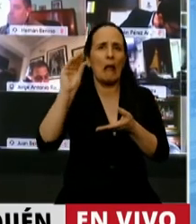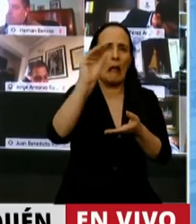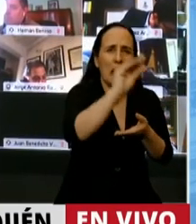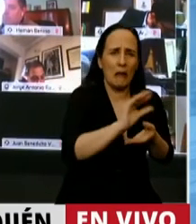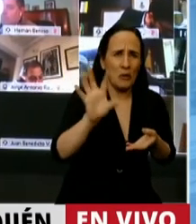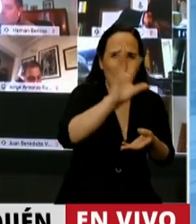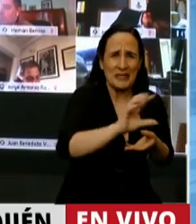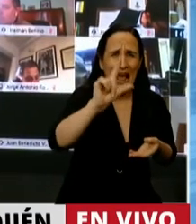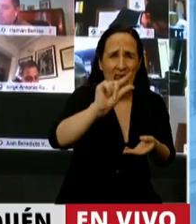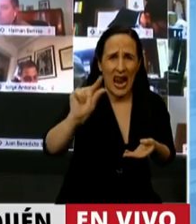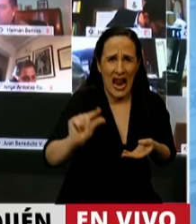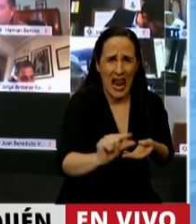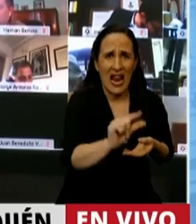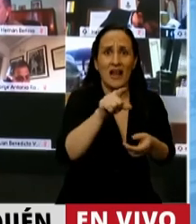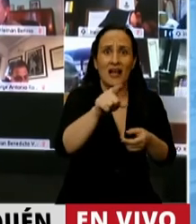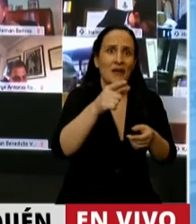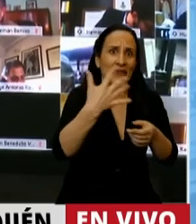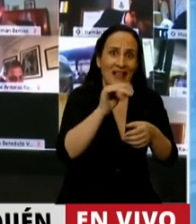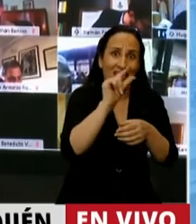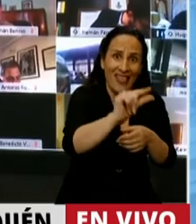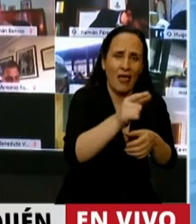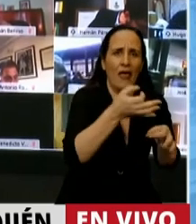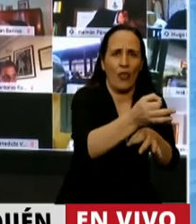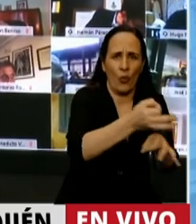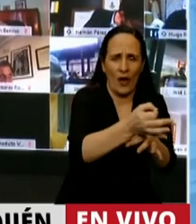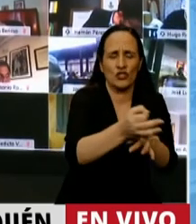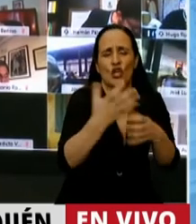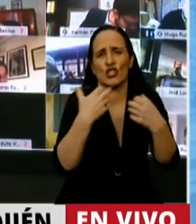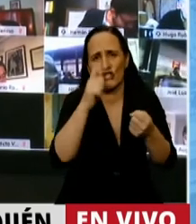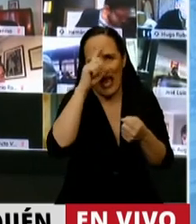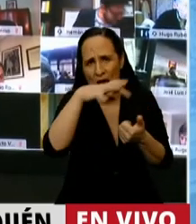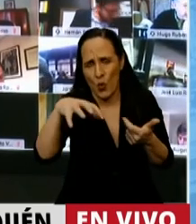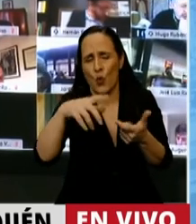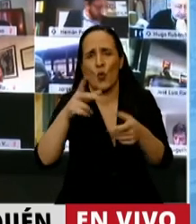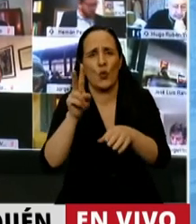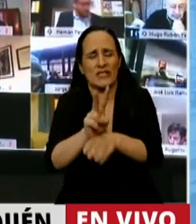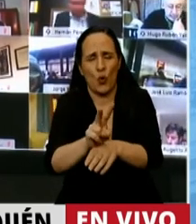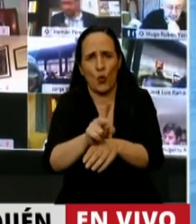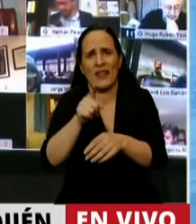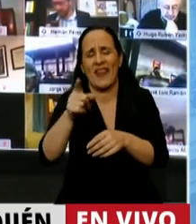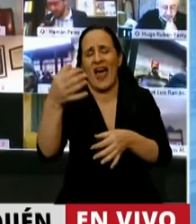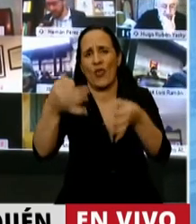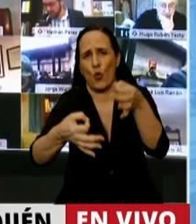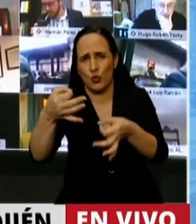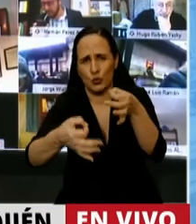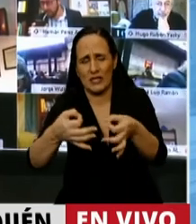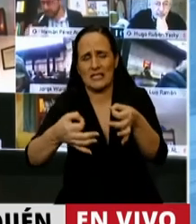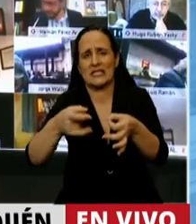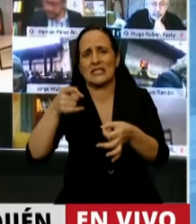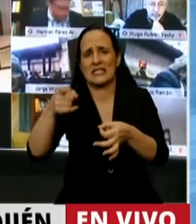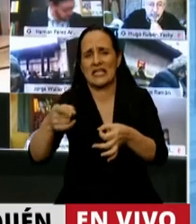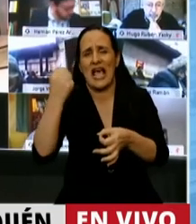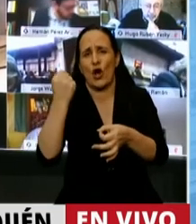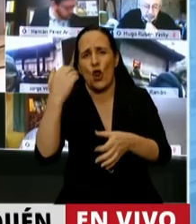provincias que deben atender la educación, la salud, la seguridad, la administración de la justicia, el desarrollo de la